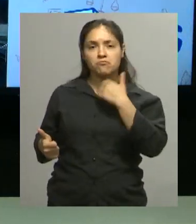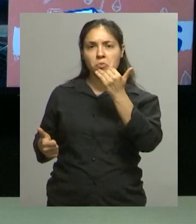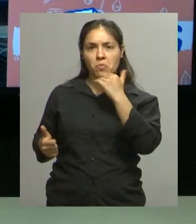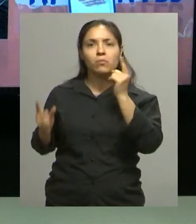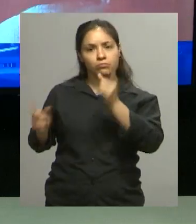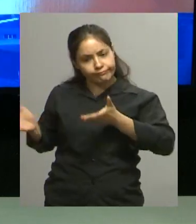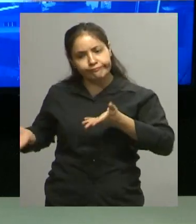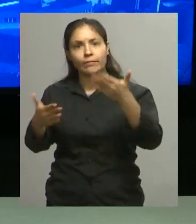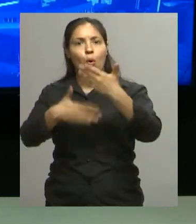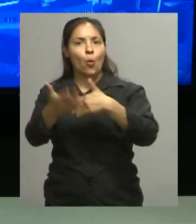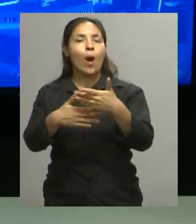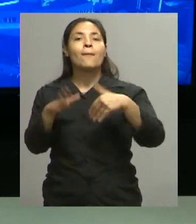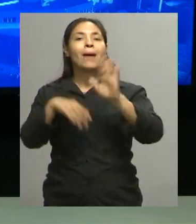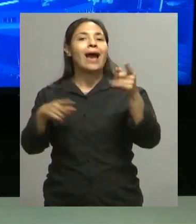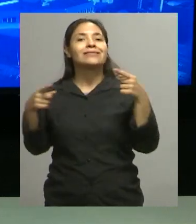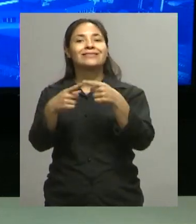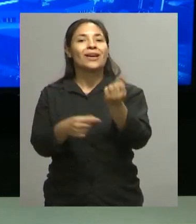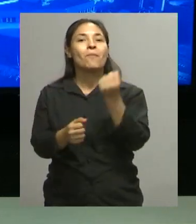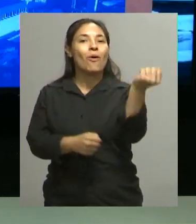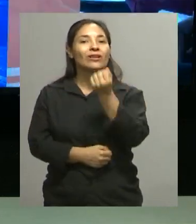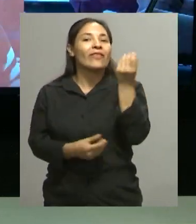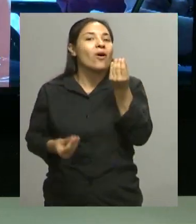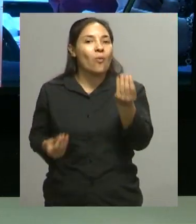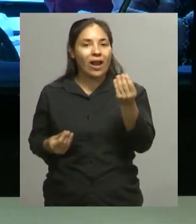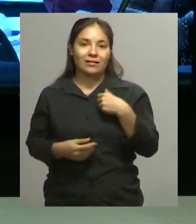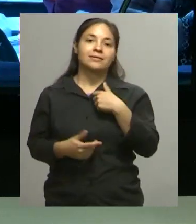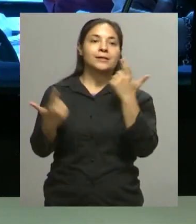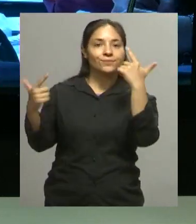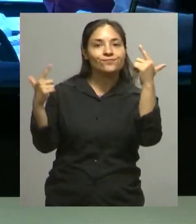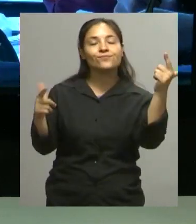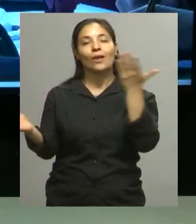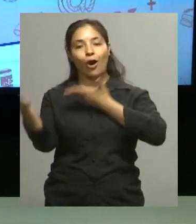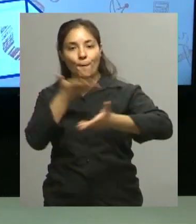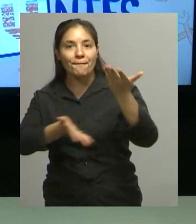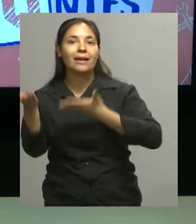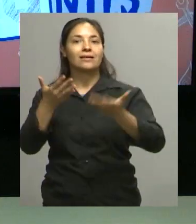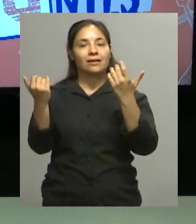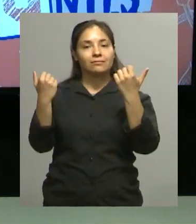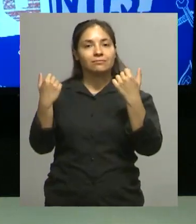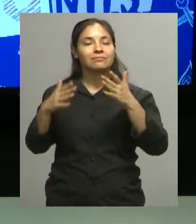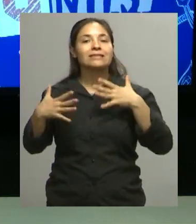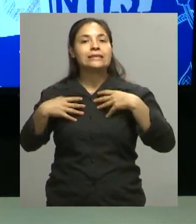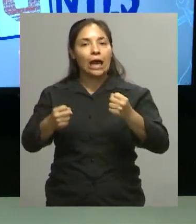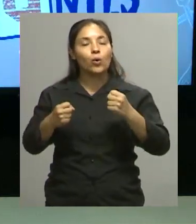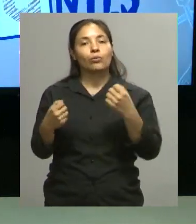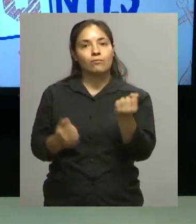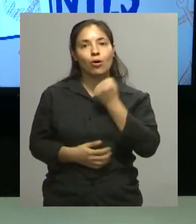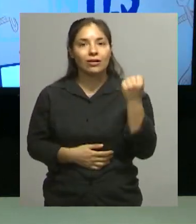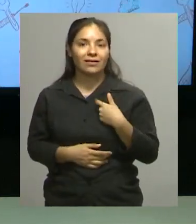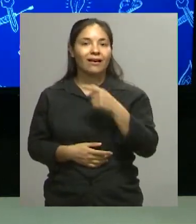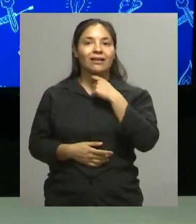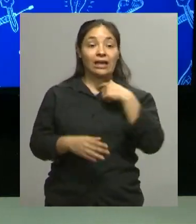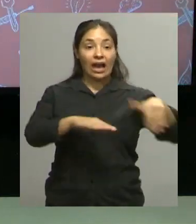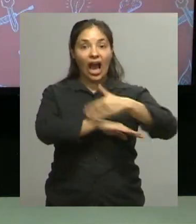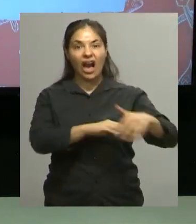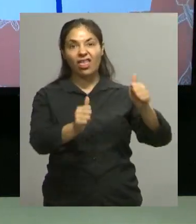compartir, de divertirse, de crecer de forma saludable Ellos lo dicen como que ya no estén tanto tiempo en la calle Sacarlos de la